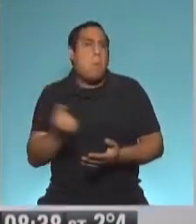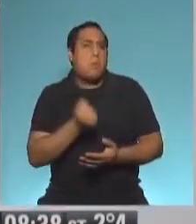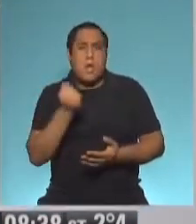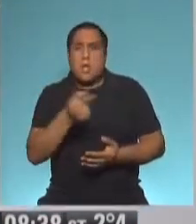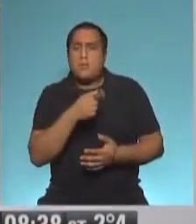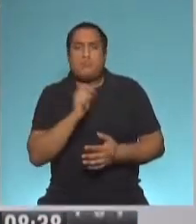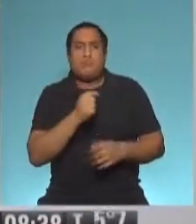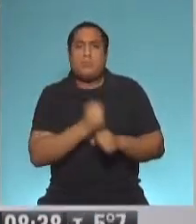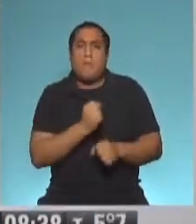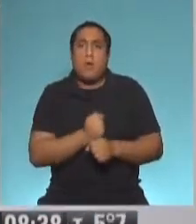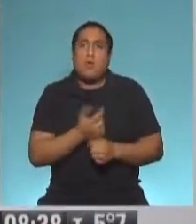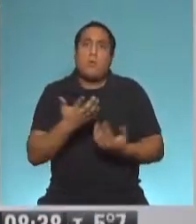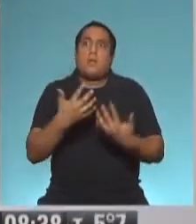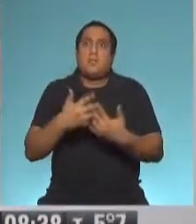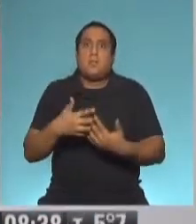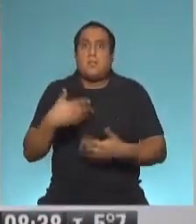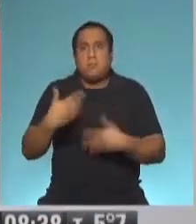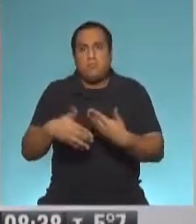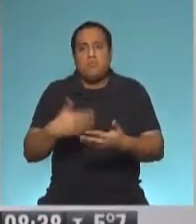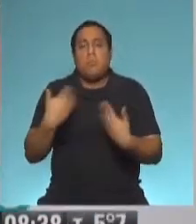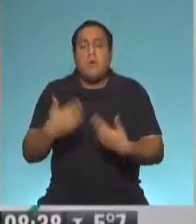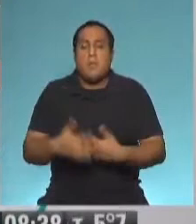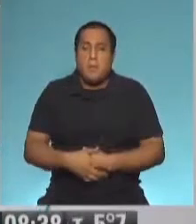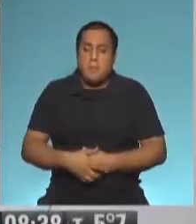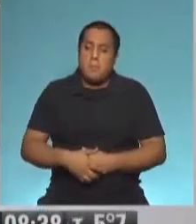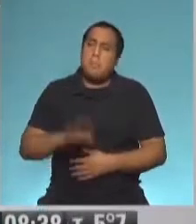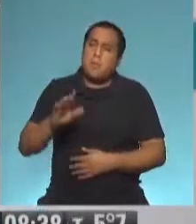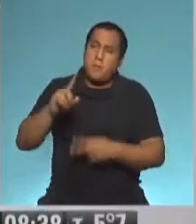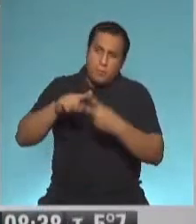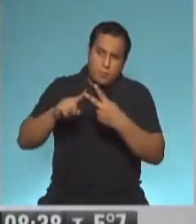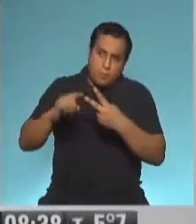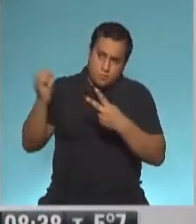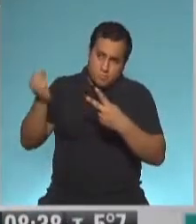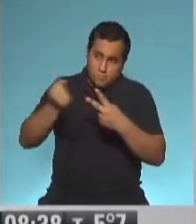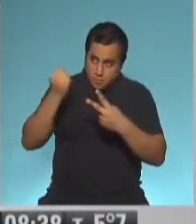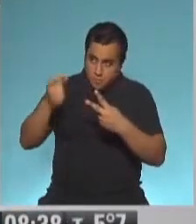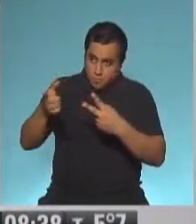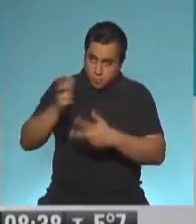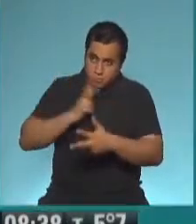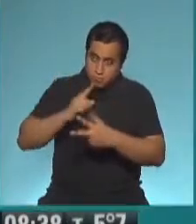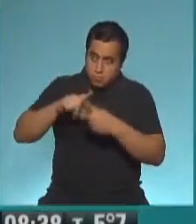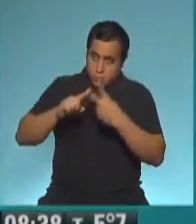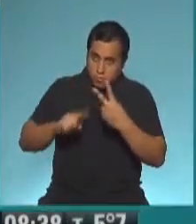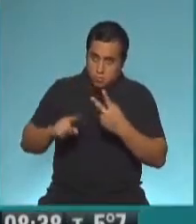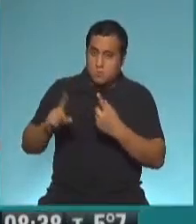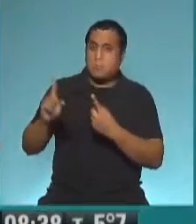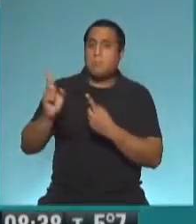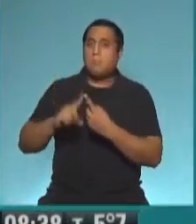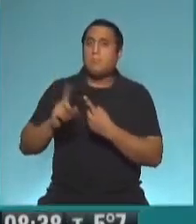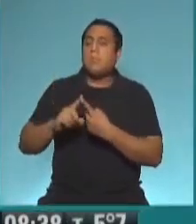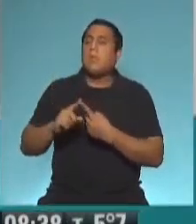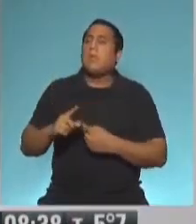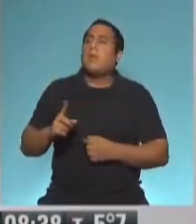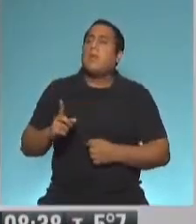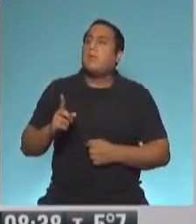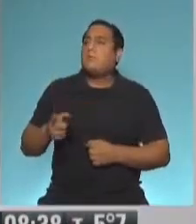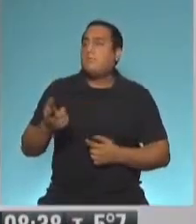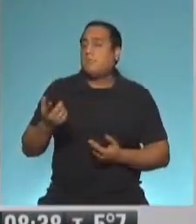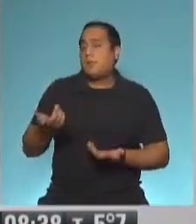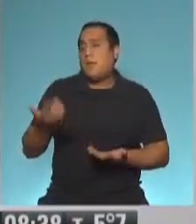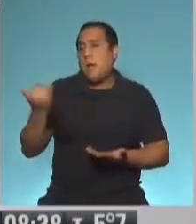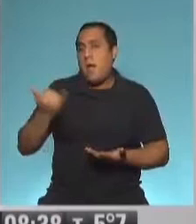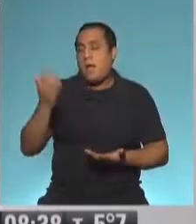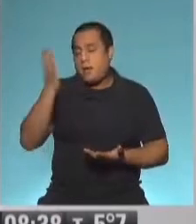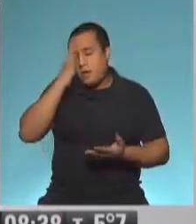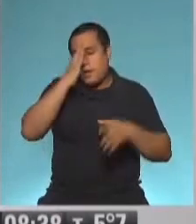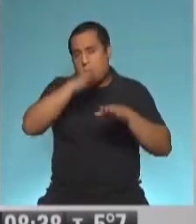funcione. Hay dos cosas importantes que me parece destacar respecto a lo que mencionas. Uno que tiene que ver con el crecimiento de la oferta, por